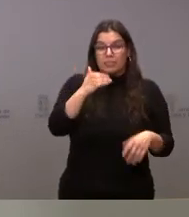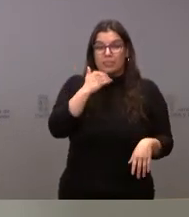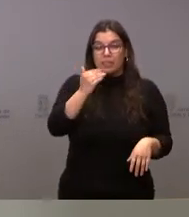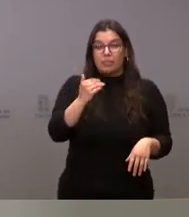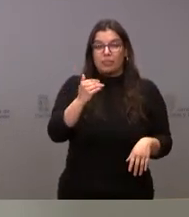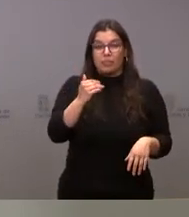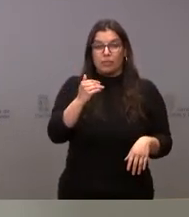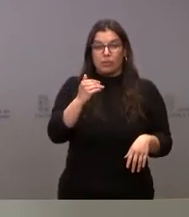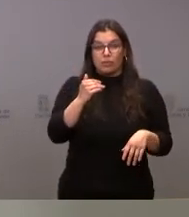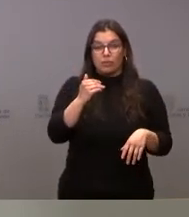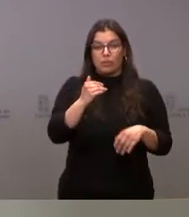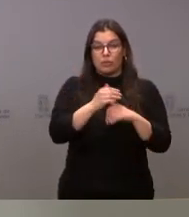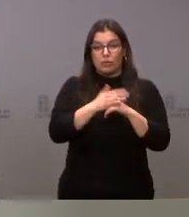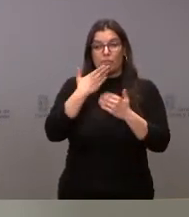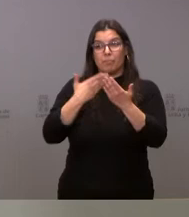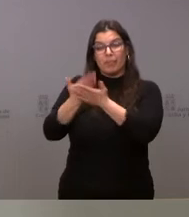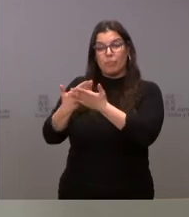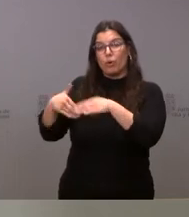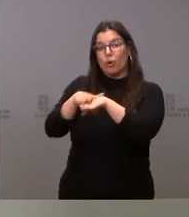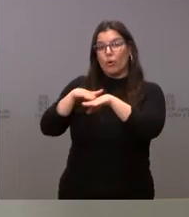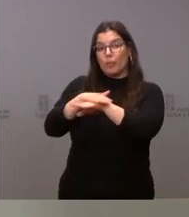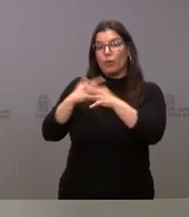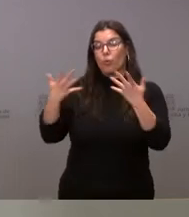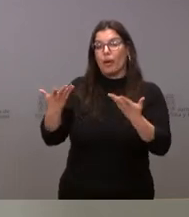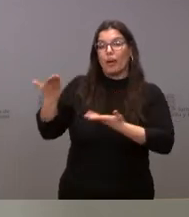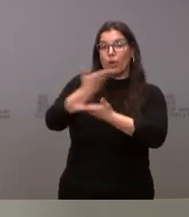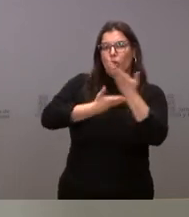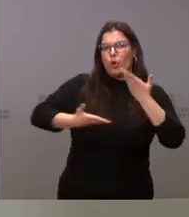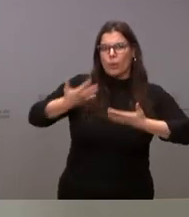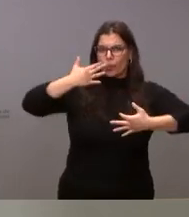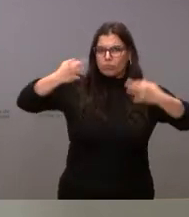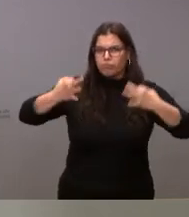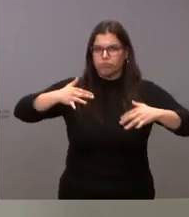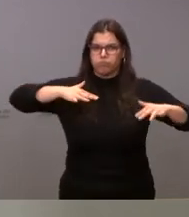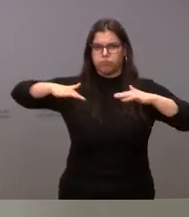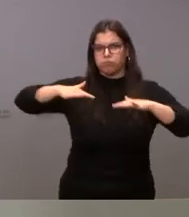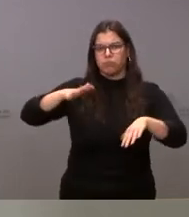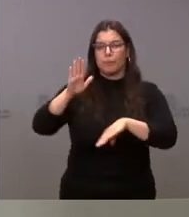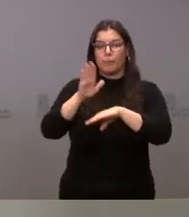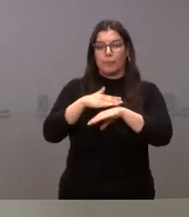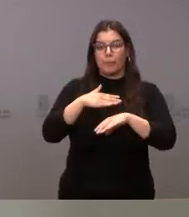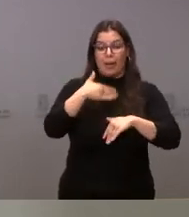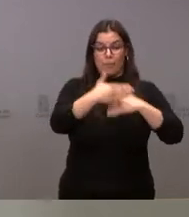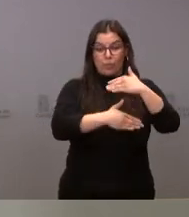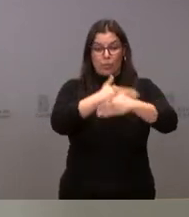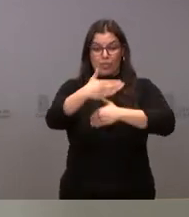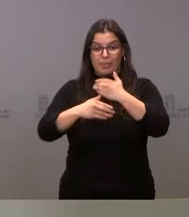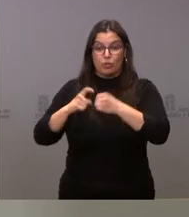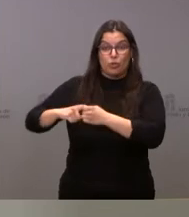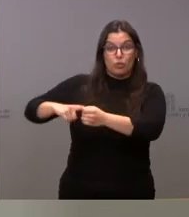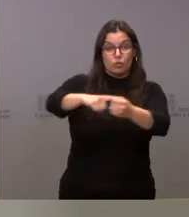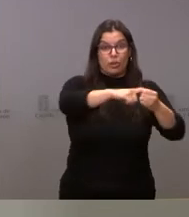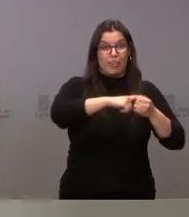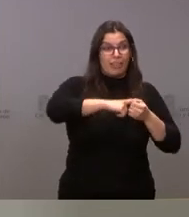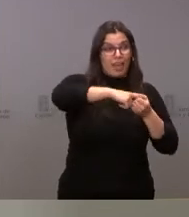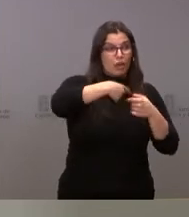solicitando al Gobierno, es la colaboración activa para encauzar todo este procedimiento de solidaridad del que